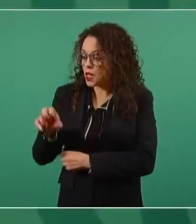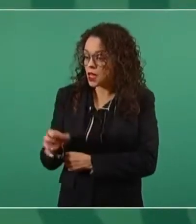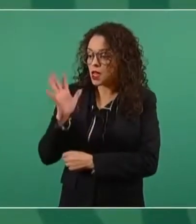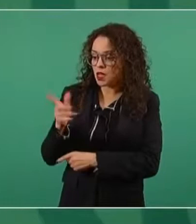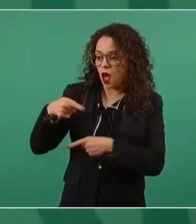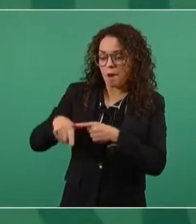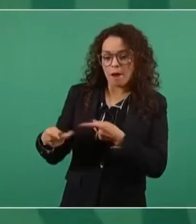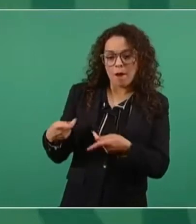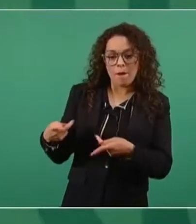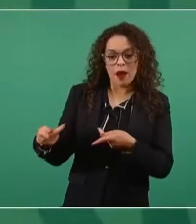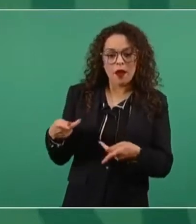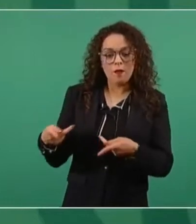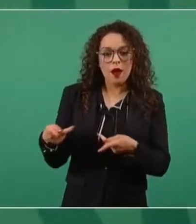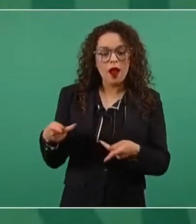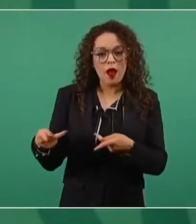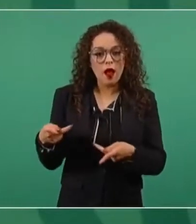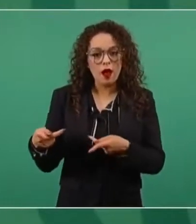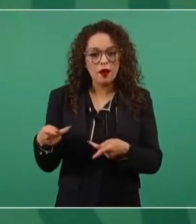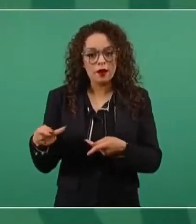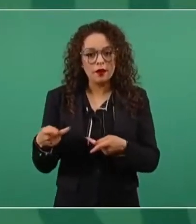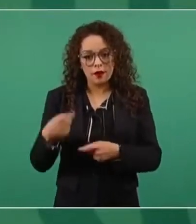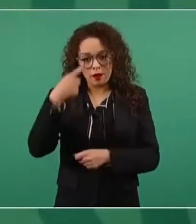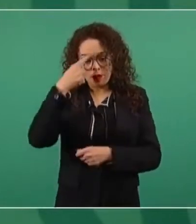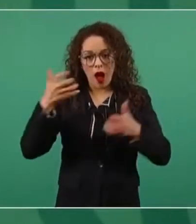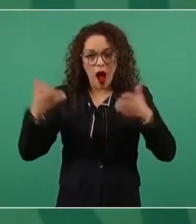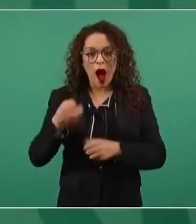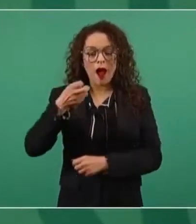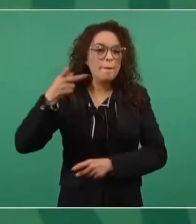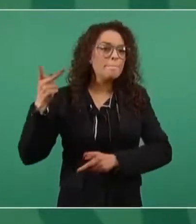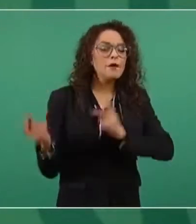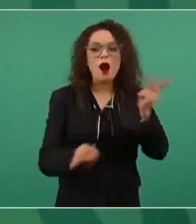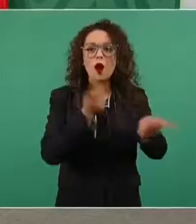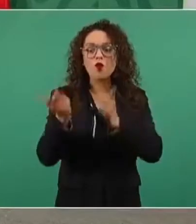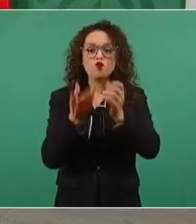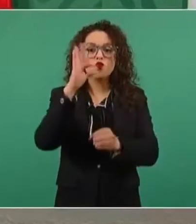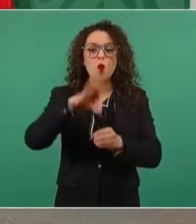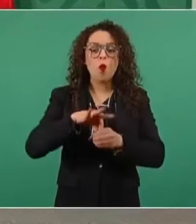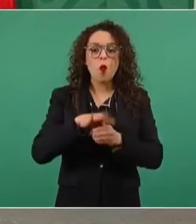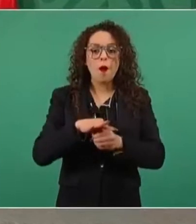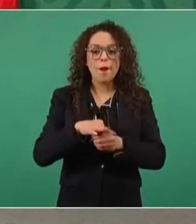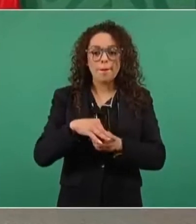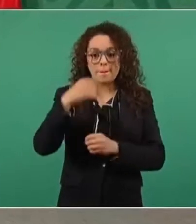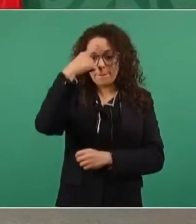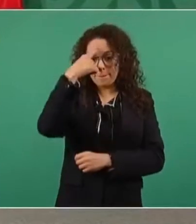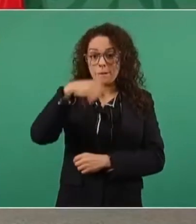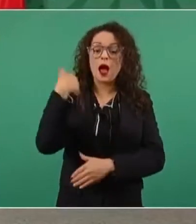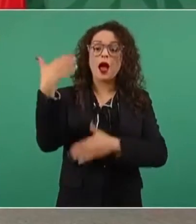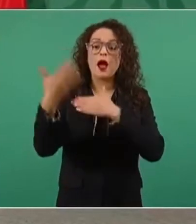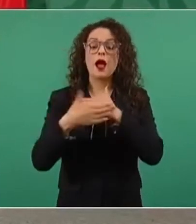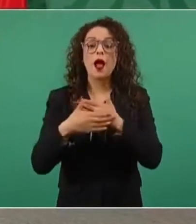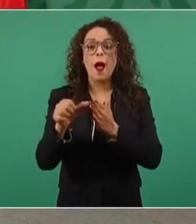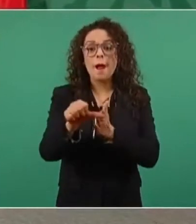la celebración de esta consulta para el mes de agosto.